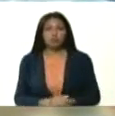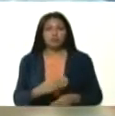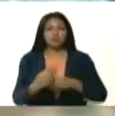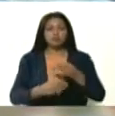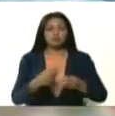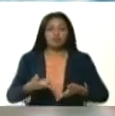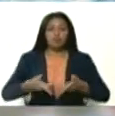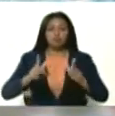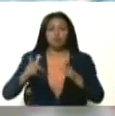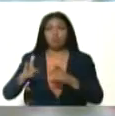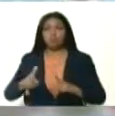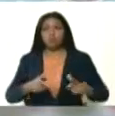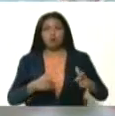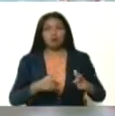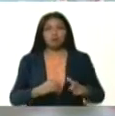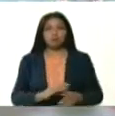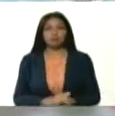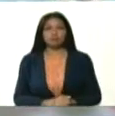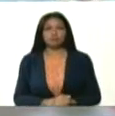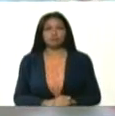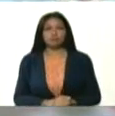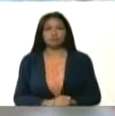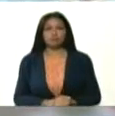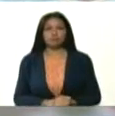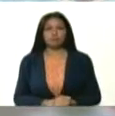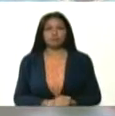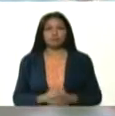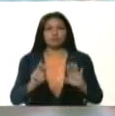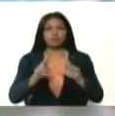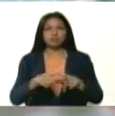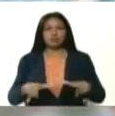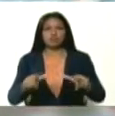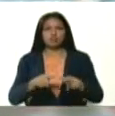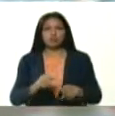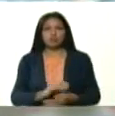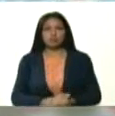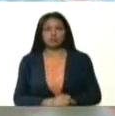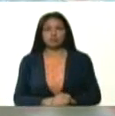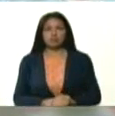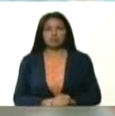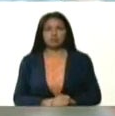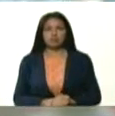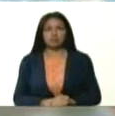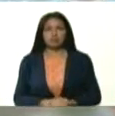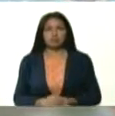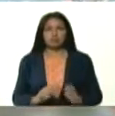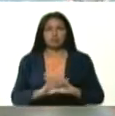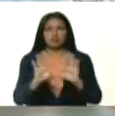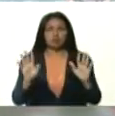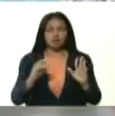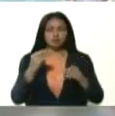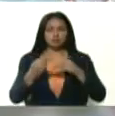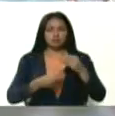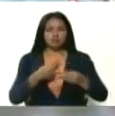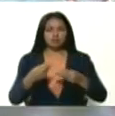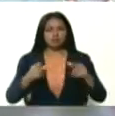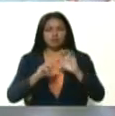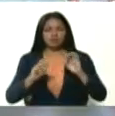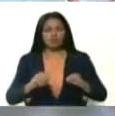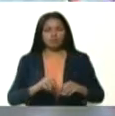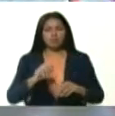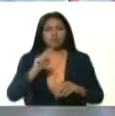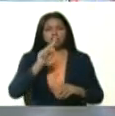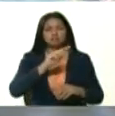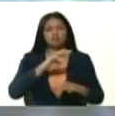levantamiento de 410 establecimientos con capacidad de almacenamiento de frío. Esto, por supuesto, también ampliado con 214